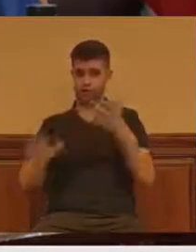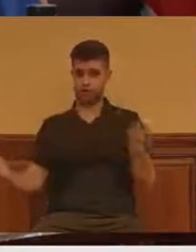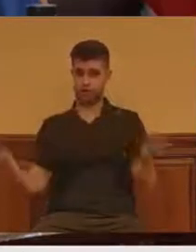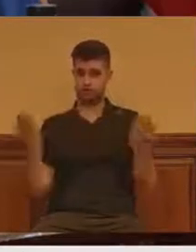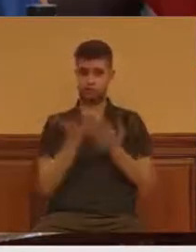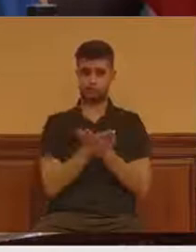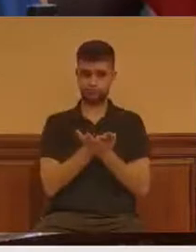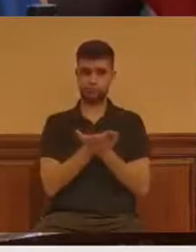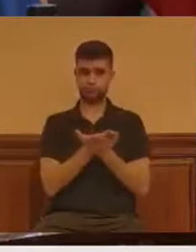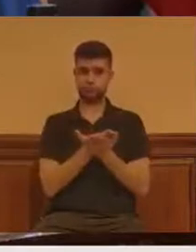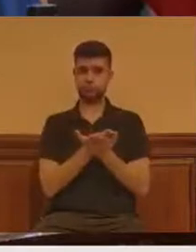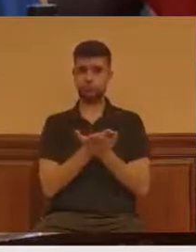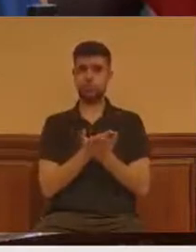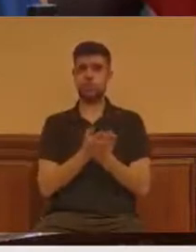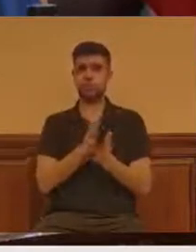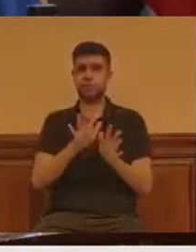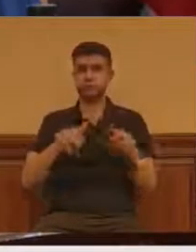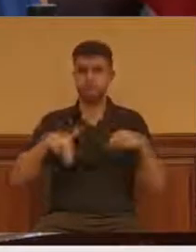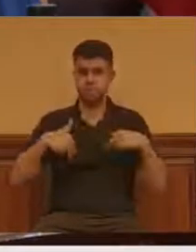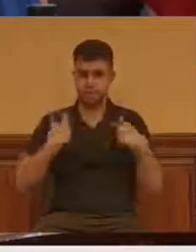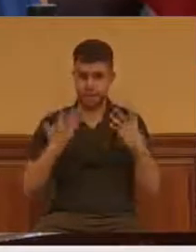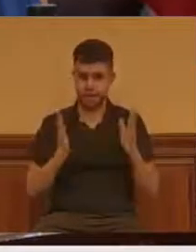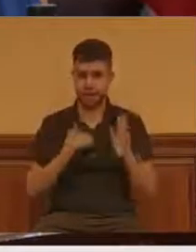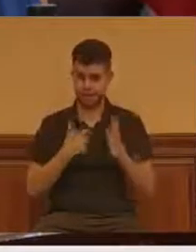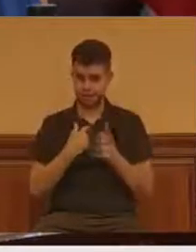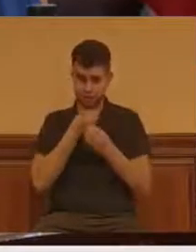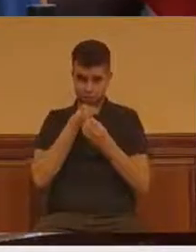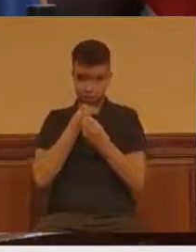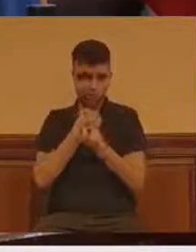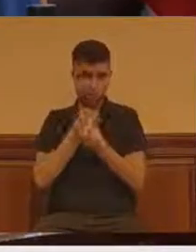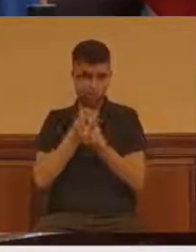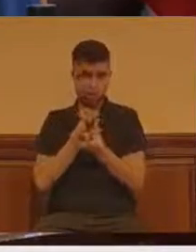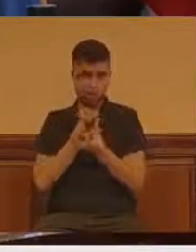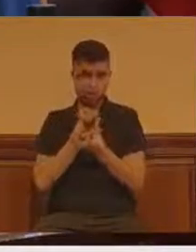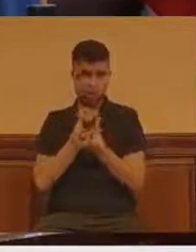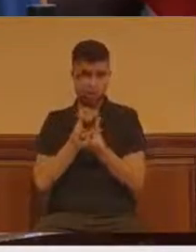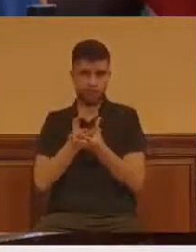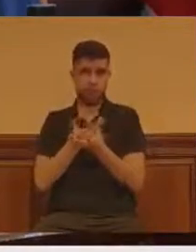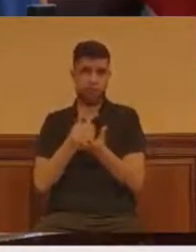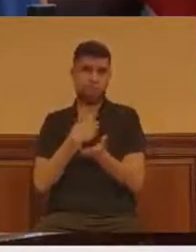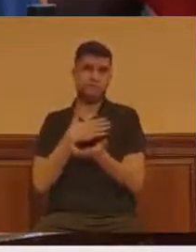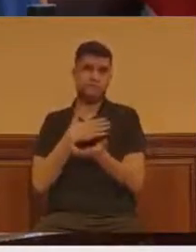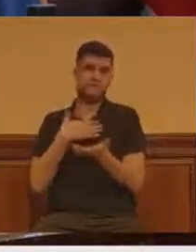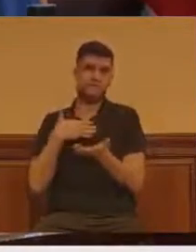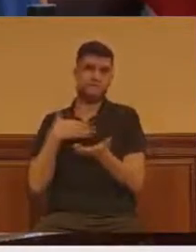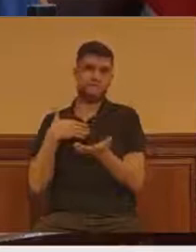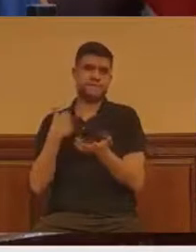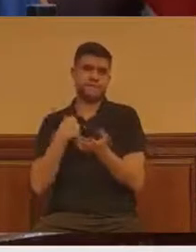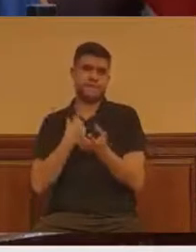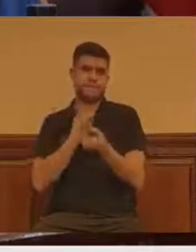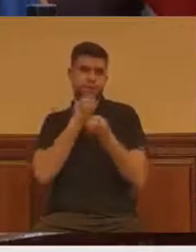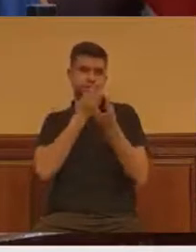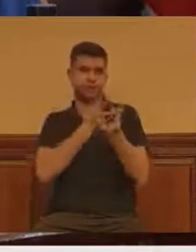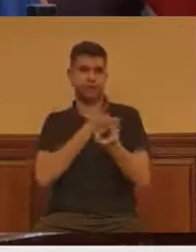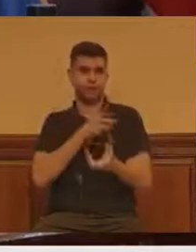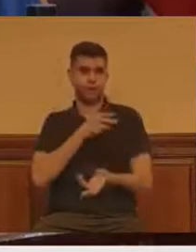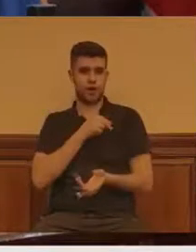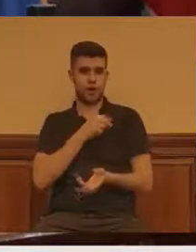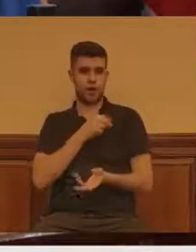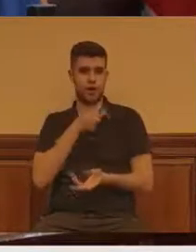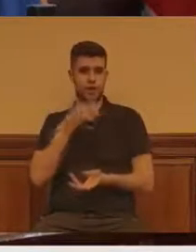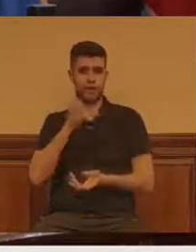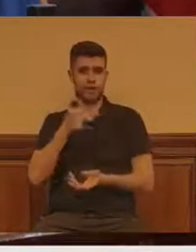me van a permitir que les comente, que se lo quiero comentar a la concejala, a Beatriz